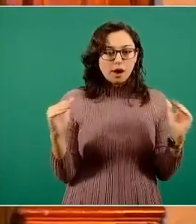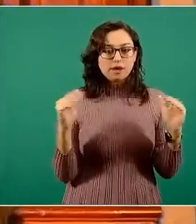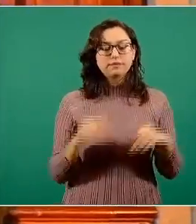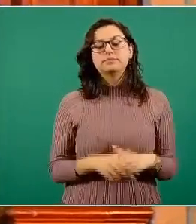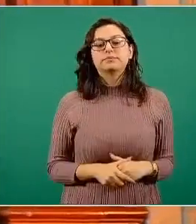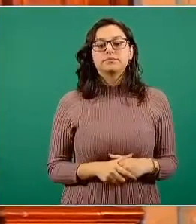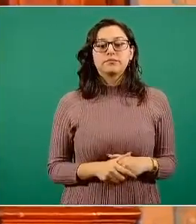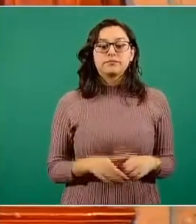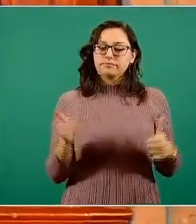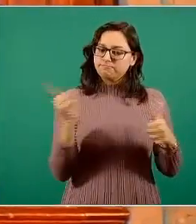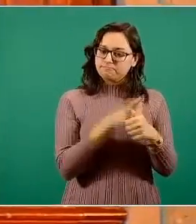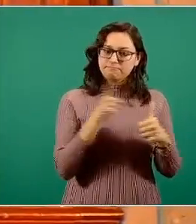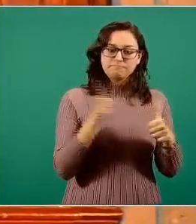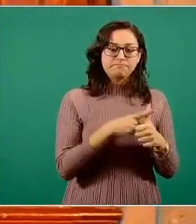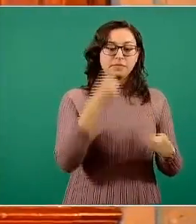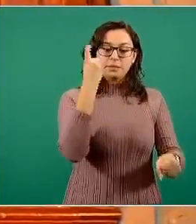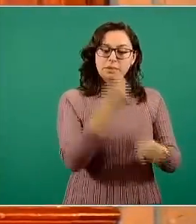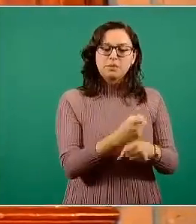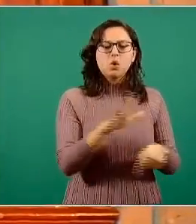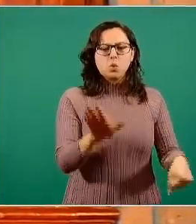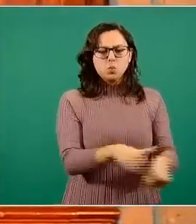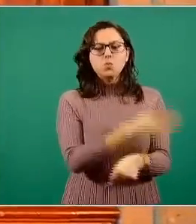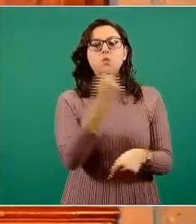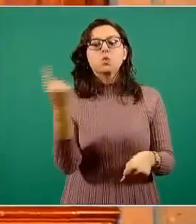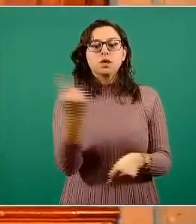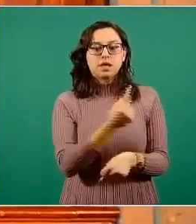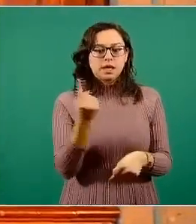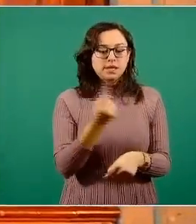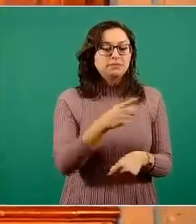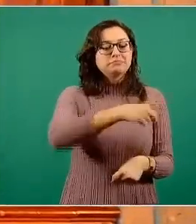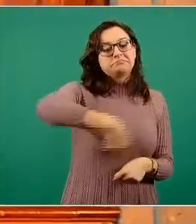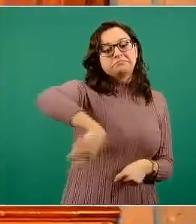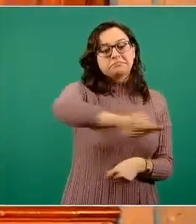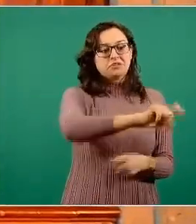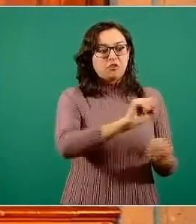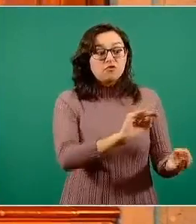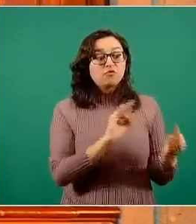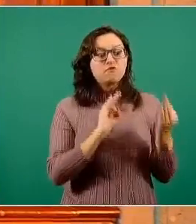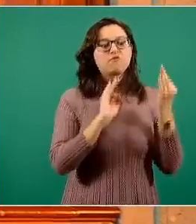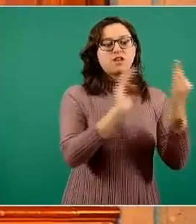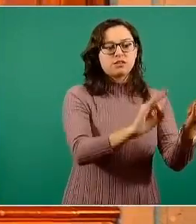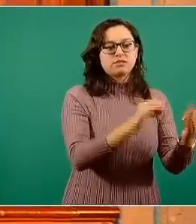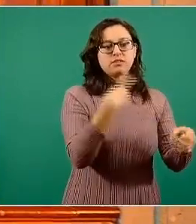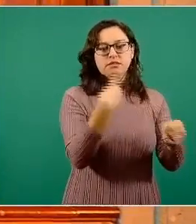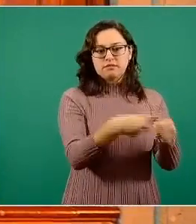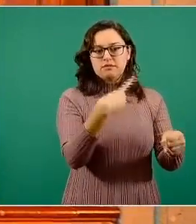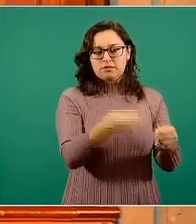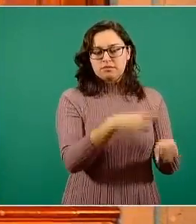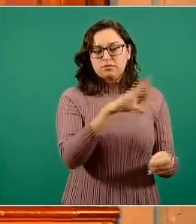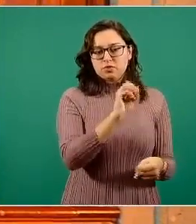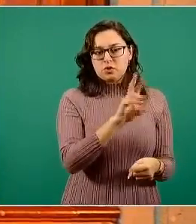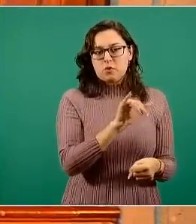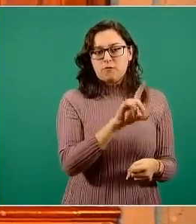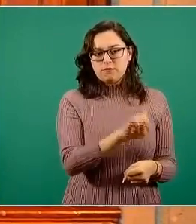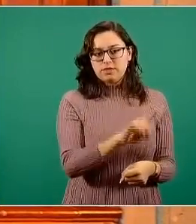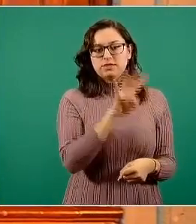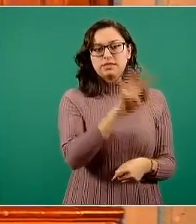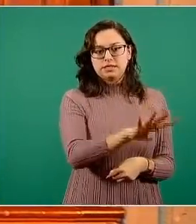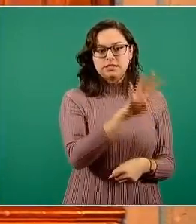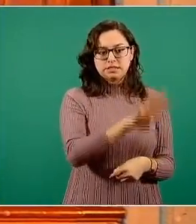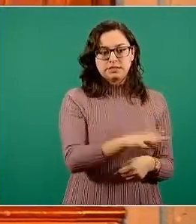Son las personas que están en contacto directo con quienes se enferman de COVID-19, en tres espacios de atención,